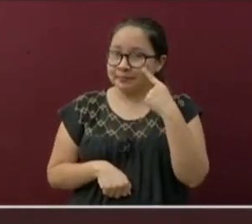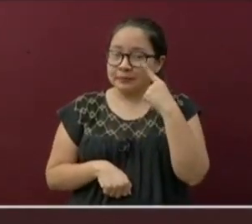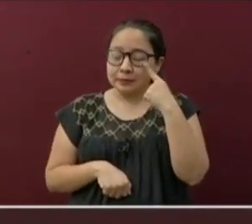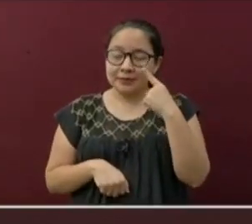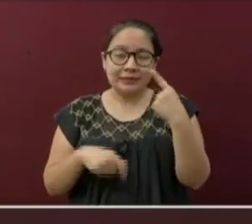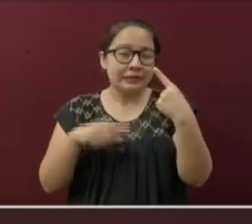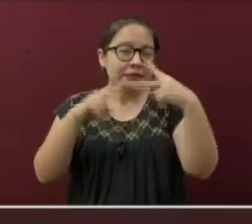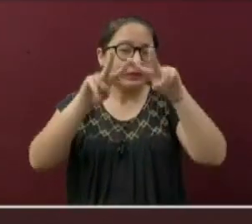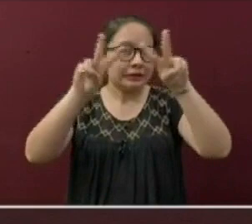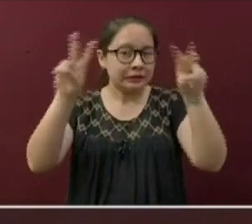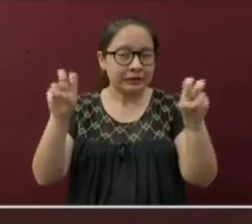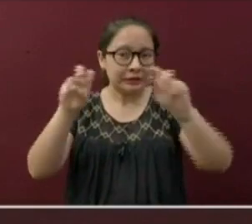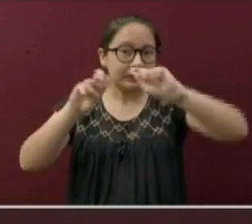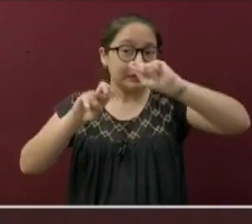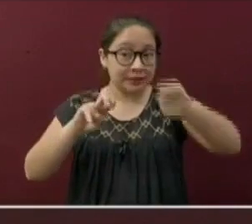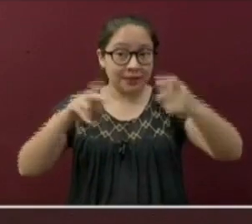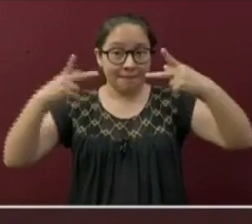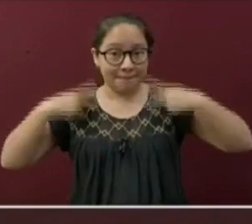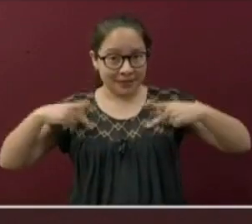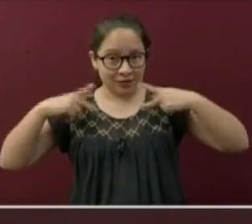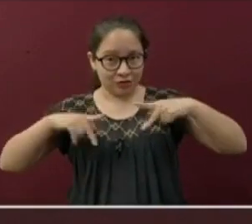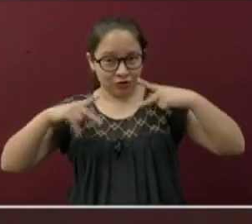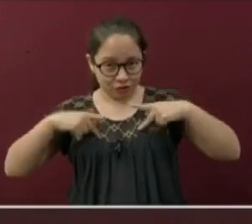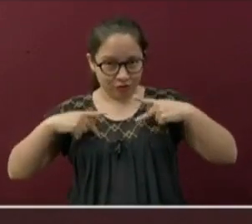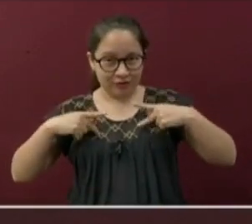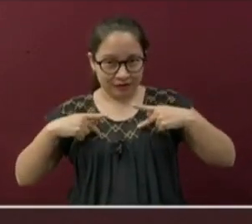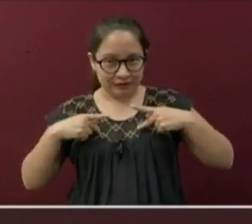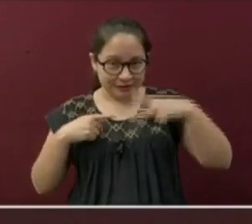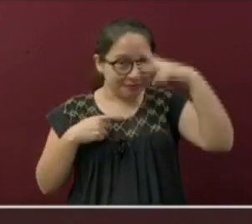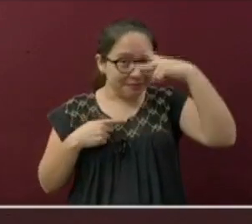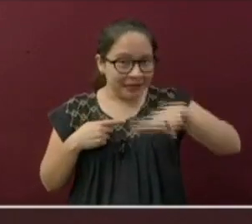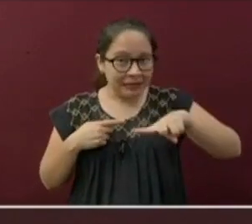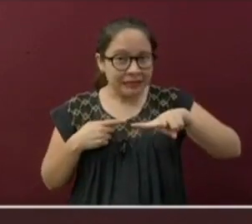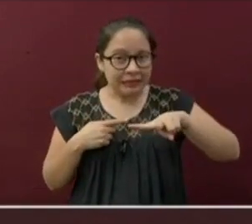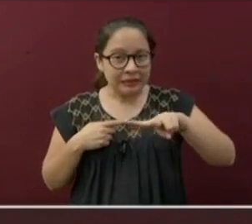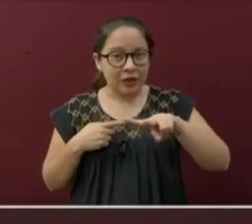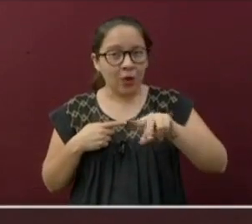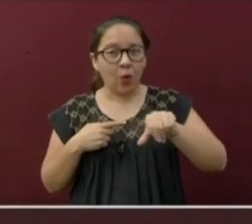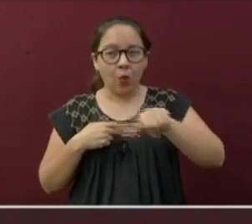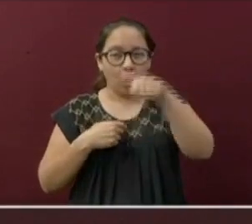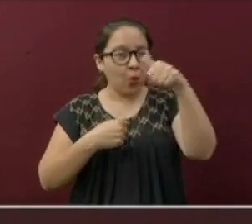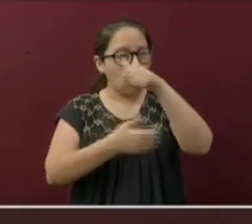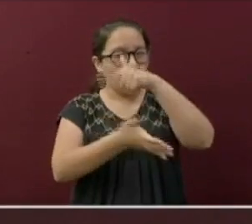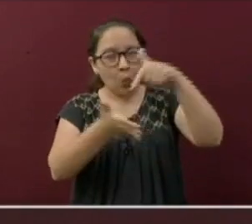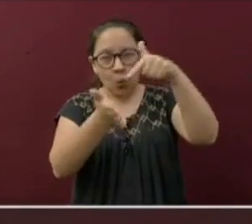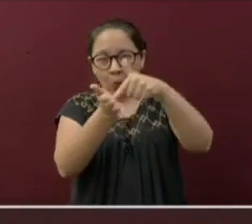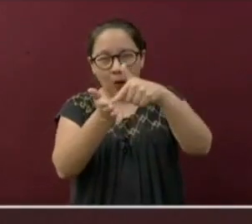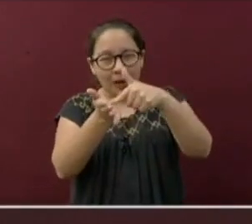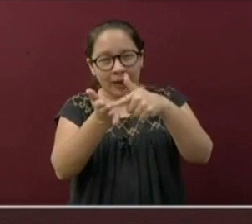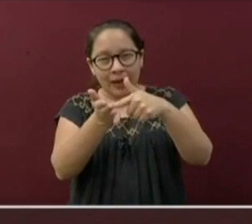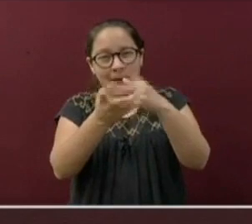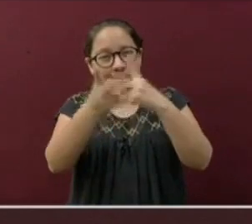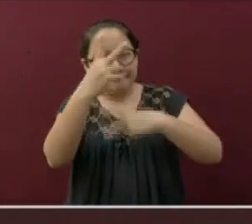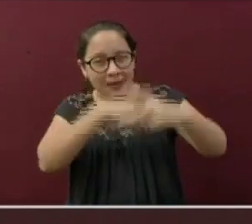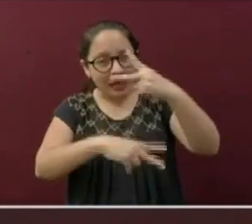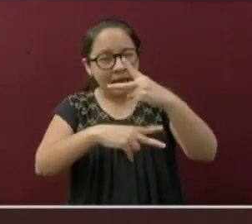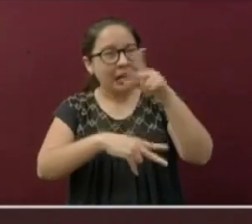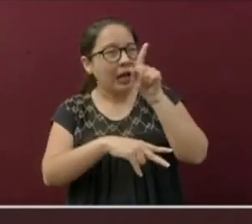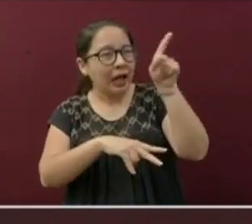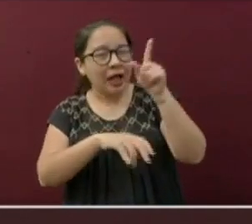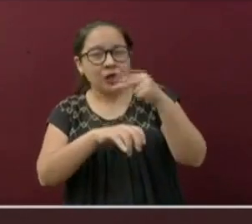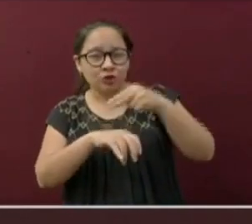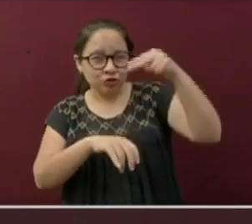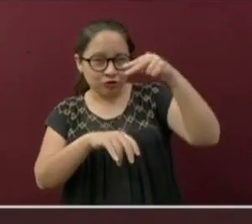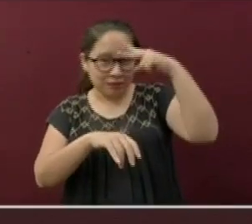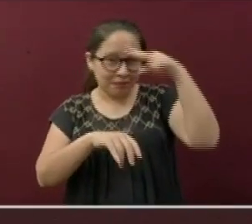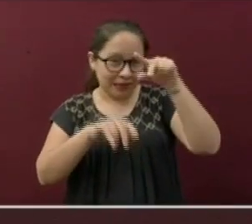paisanos mexicanos que en estas fechas comienzan a llegar del norte del país o de